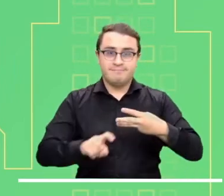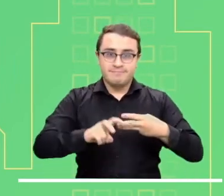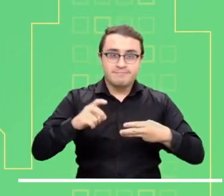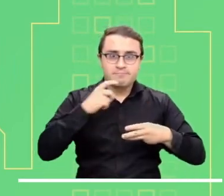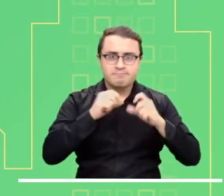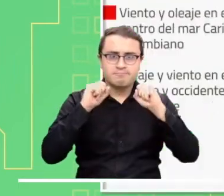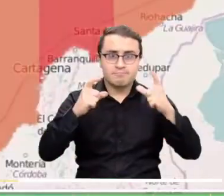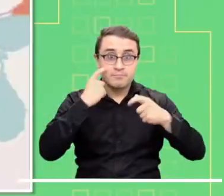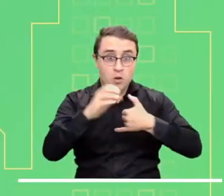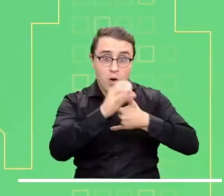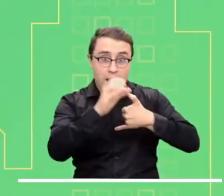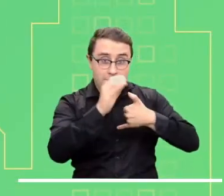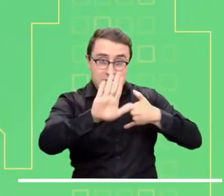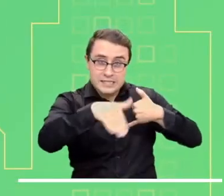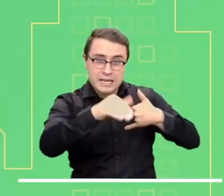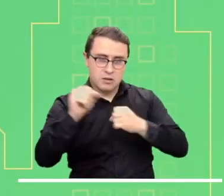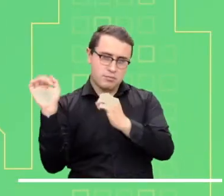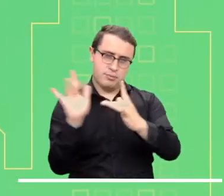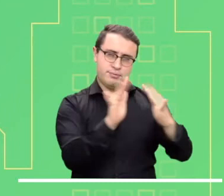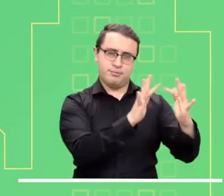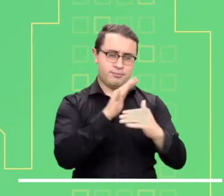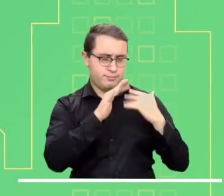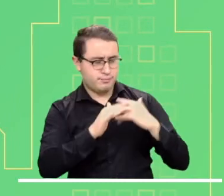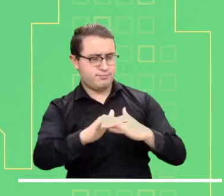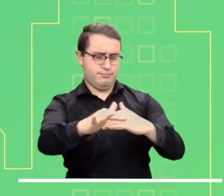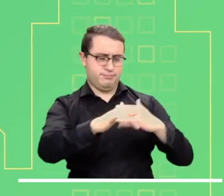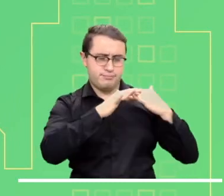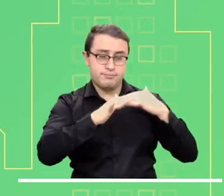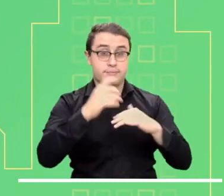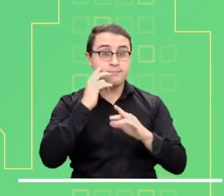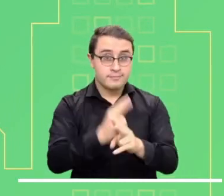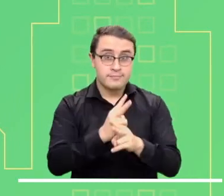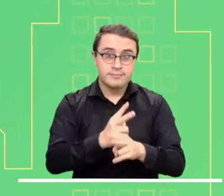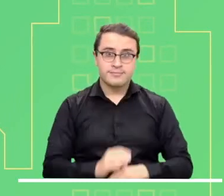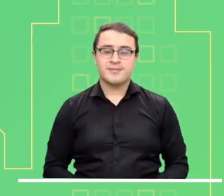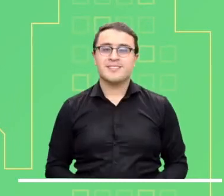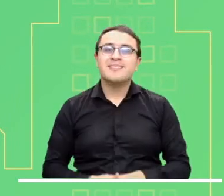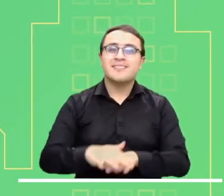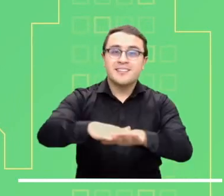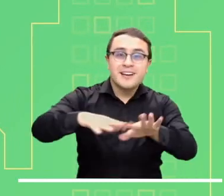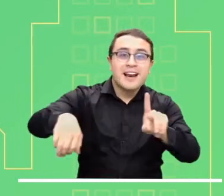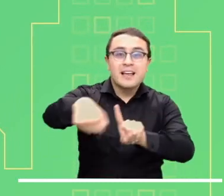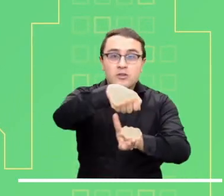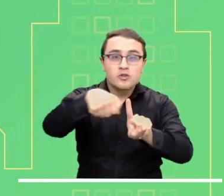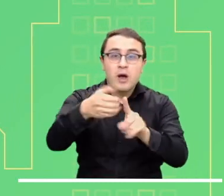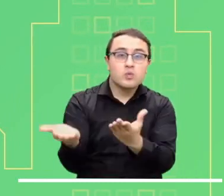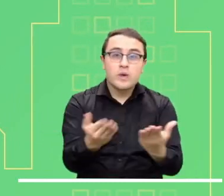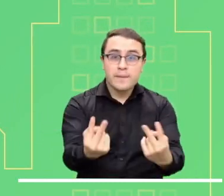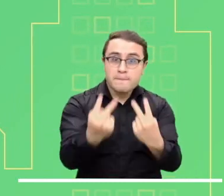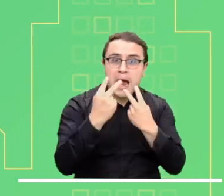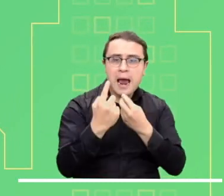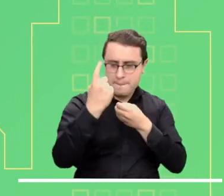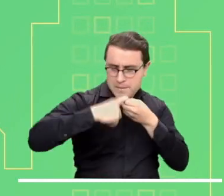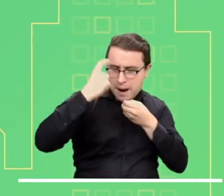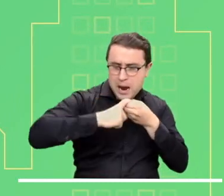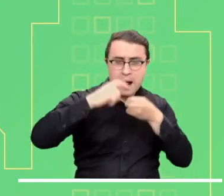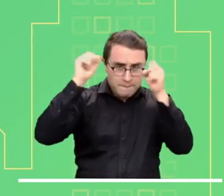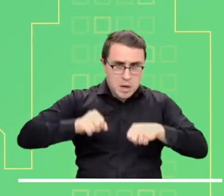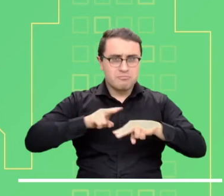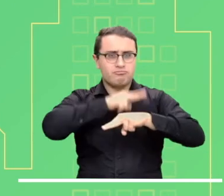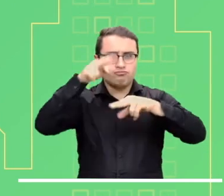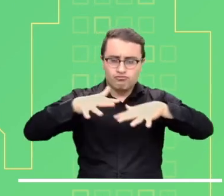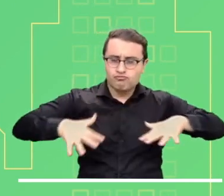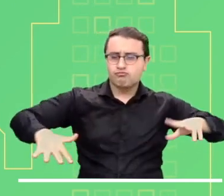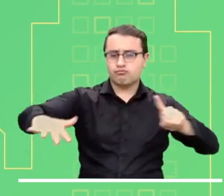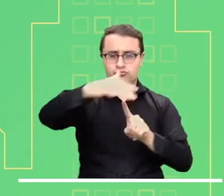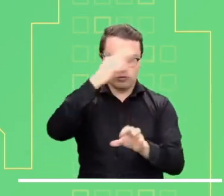Cundinamarca, Huila, Cauca, Nariño, Quindío y Valle del Cauca. A alerta roja por viento y oleaje en el centro del mar